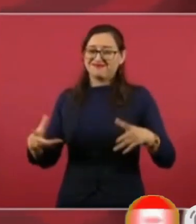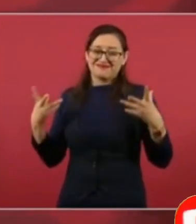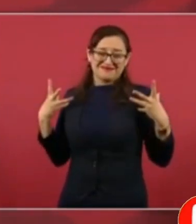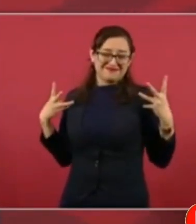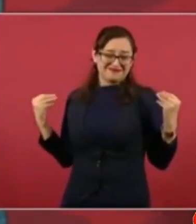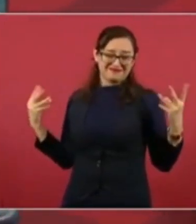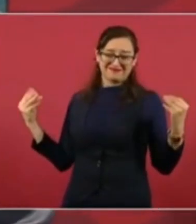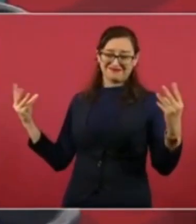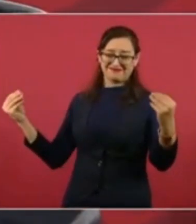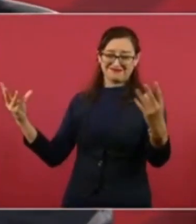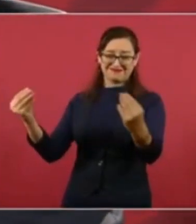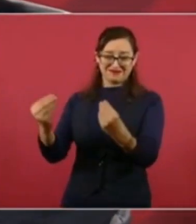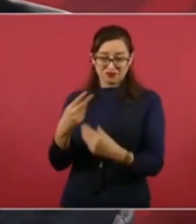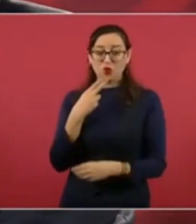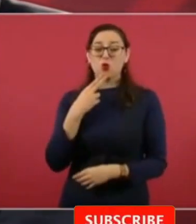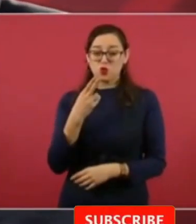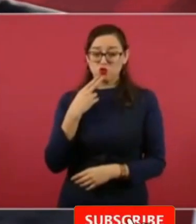por televisión